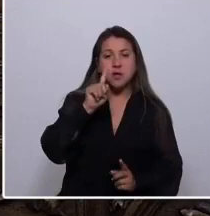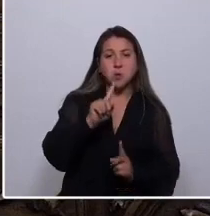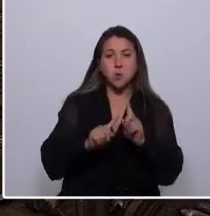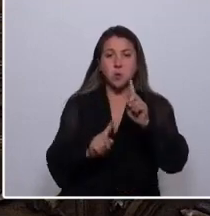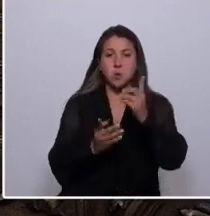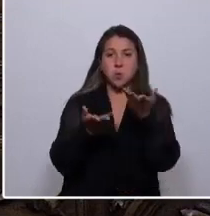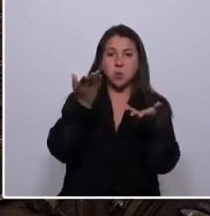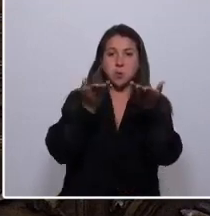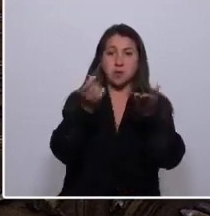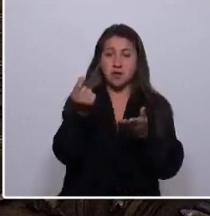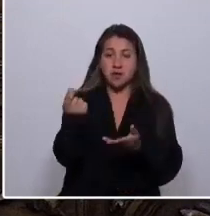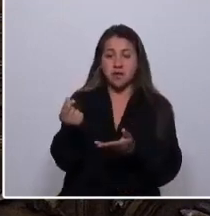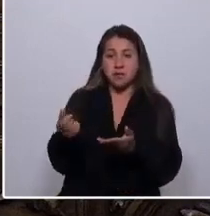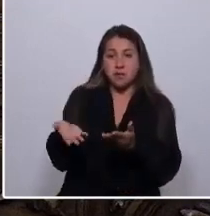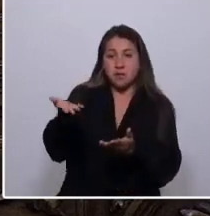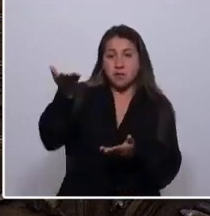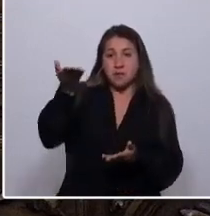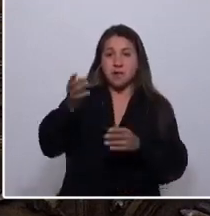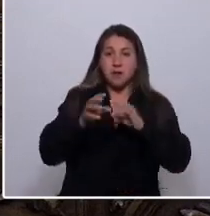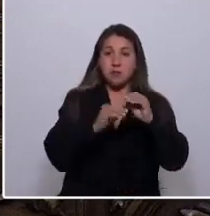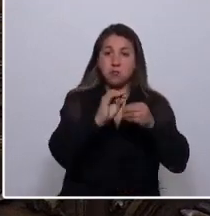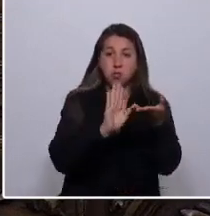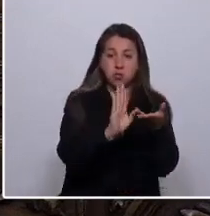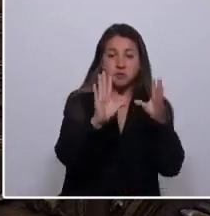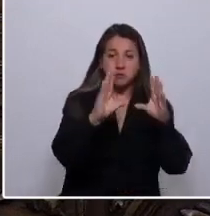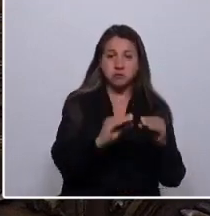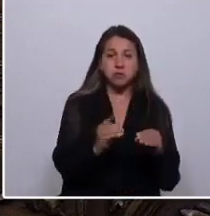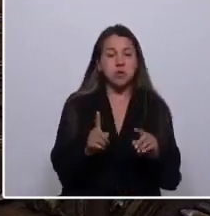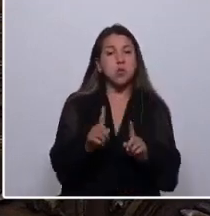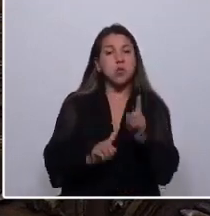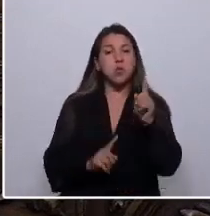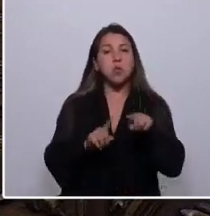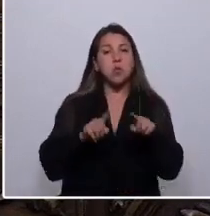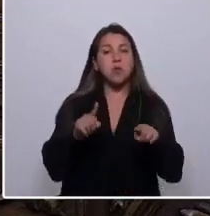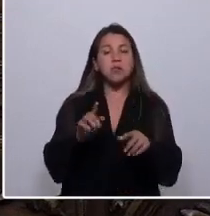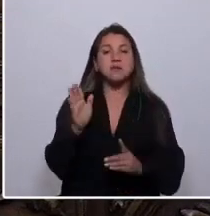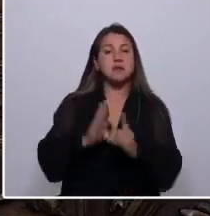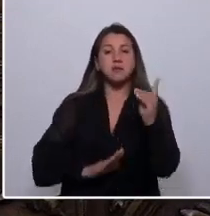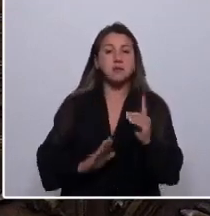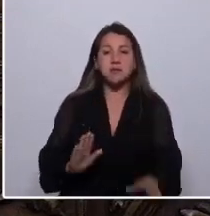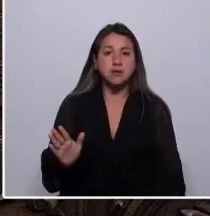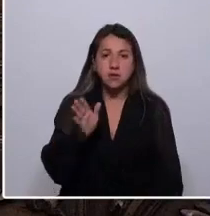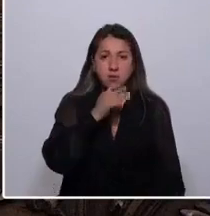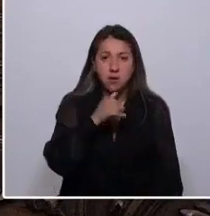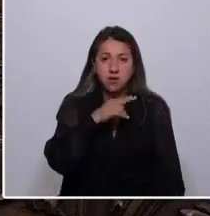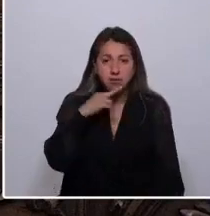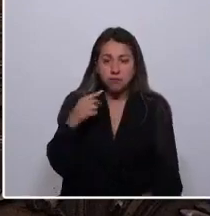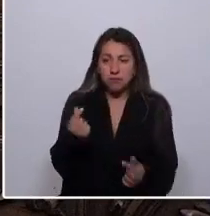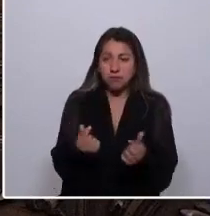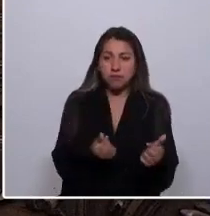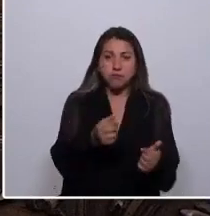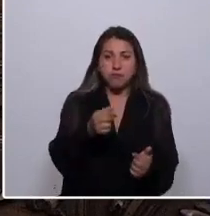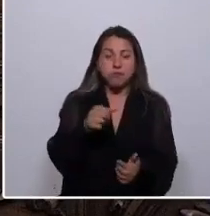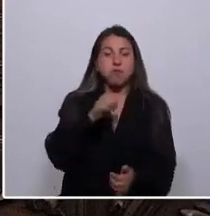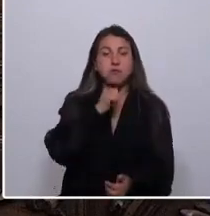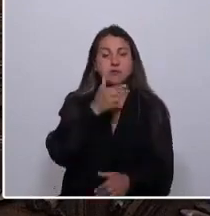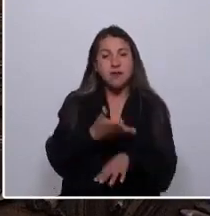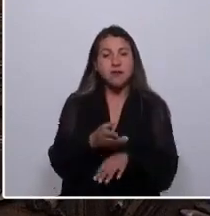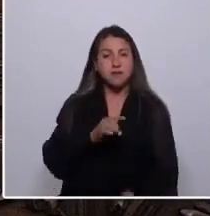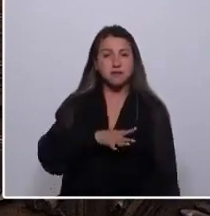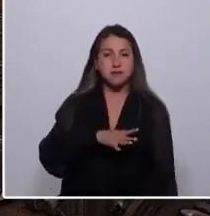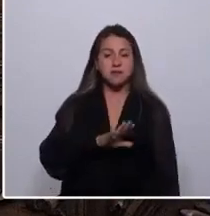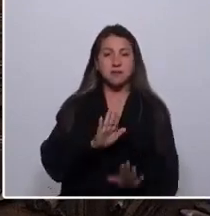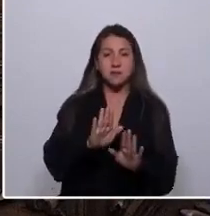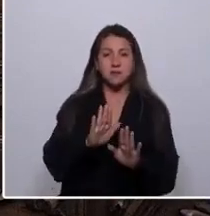diversos presidentes pidiendo responsabilidad fiscal, de un desarrollo inexistente y ante la miseria que había en Chile. Debemos,